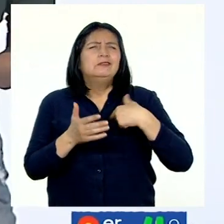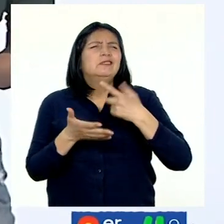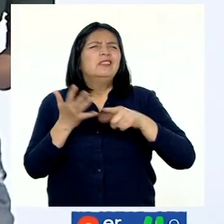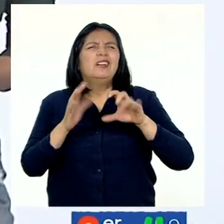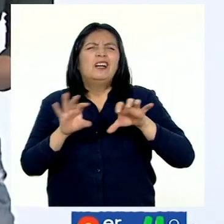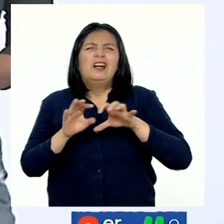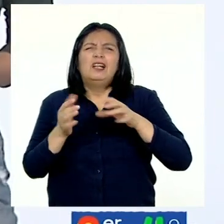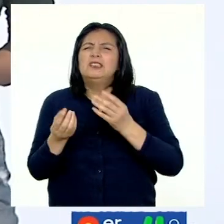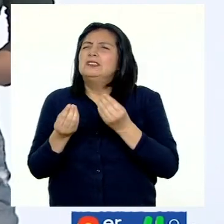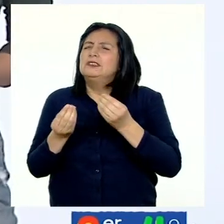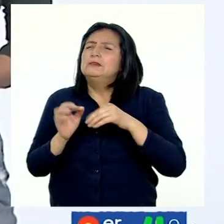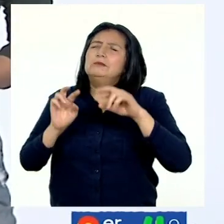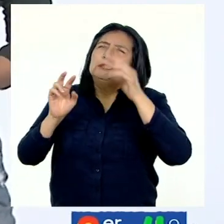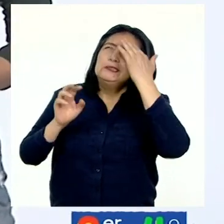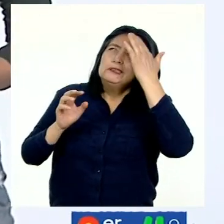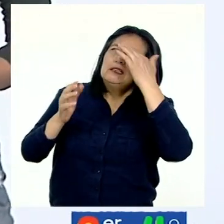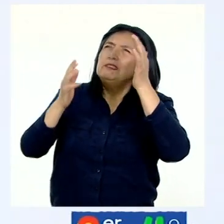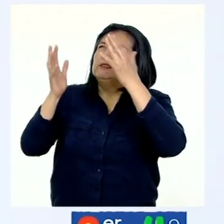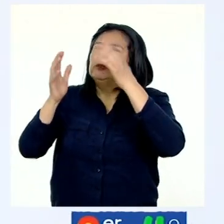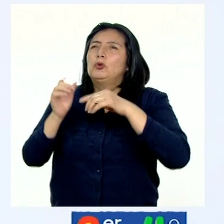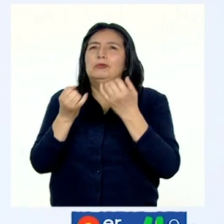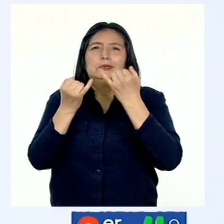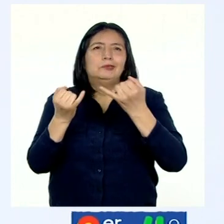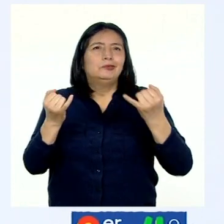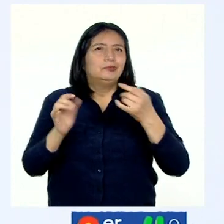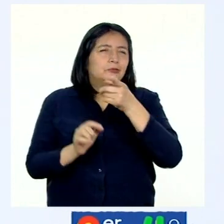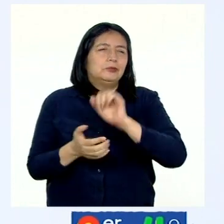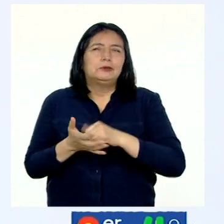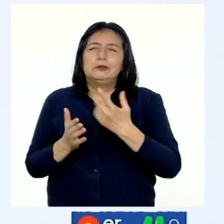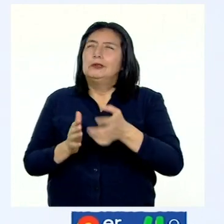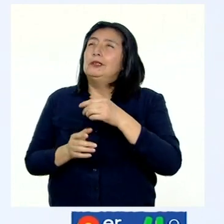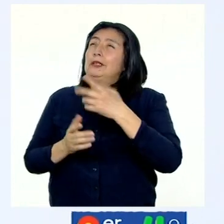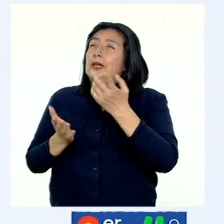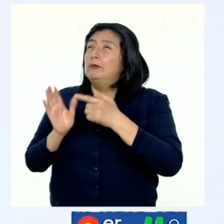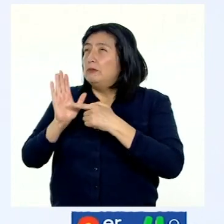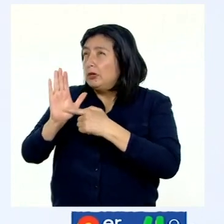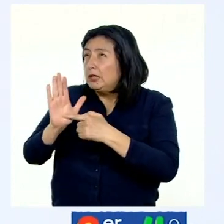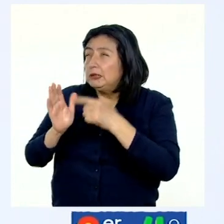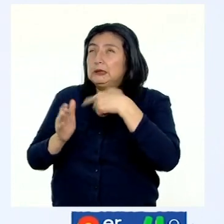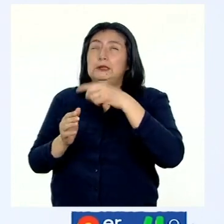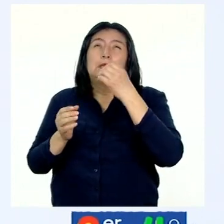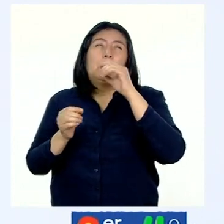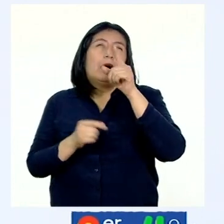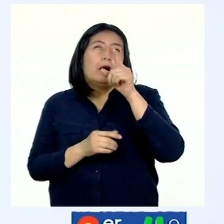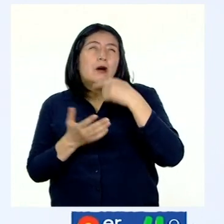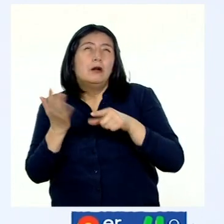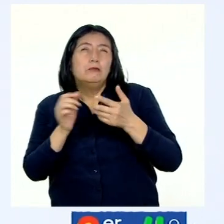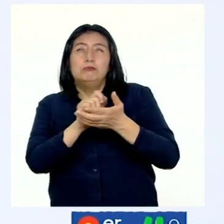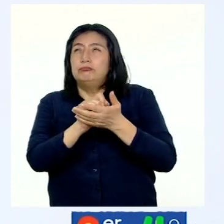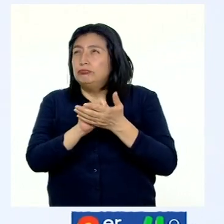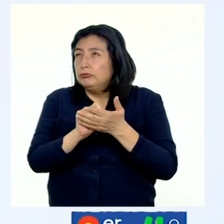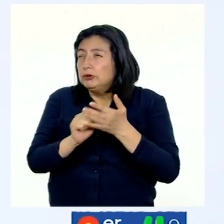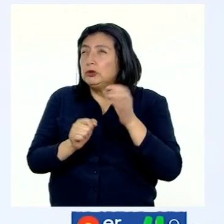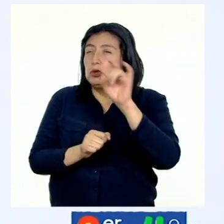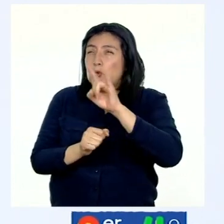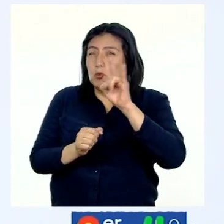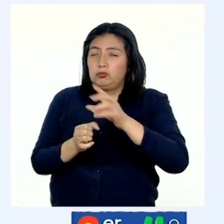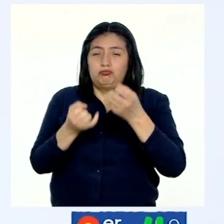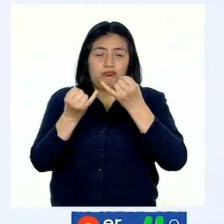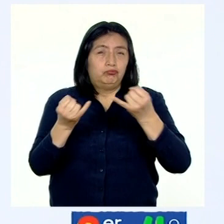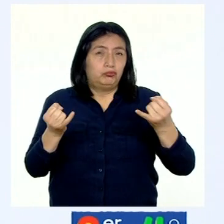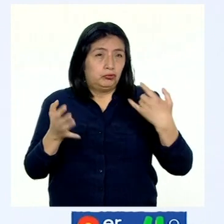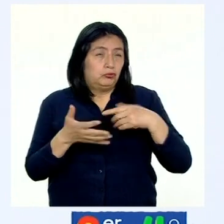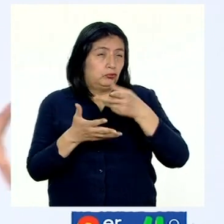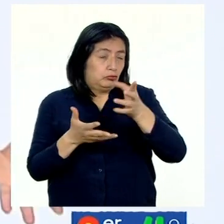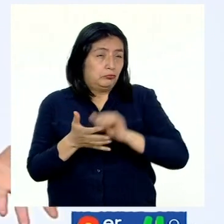clima con los instrumentos de medición. Las señales, signos y la información registrada por el uso de instrumentos